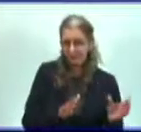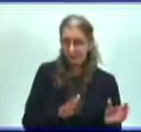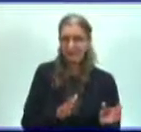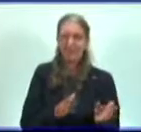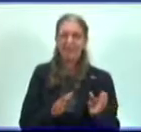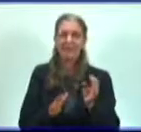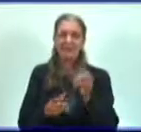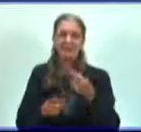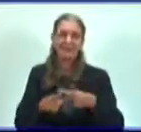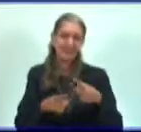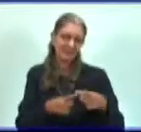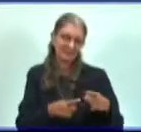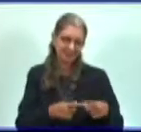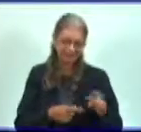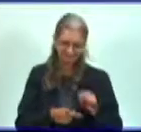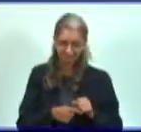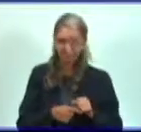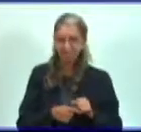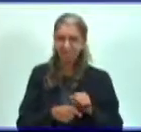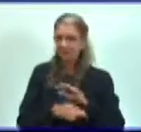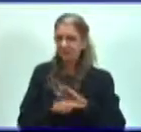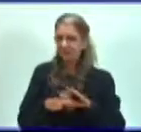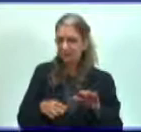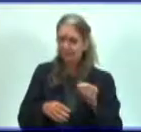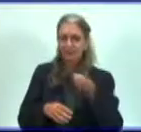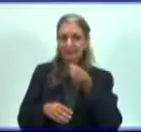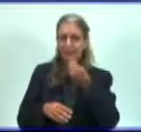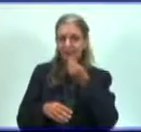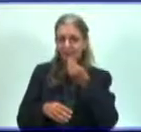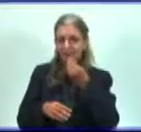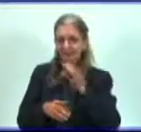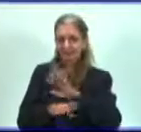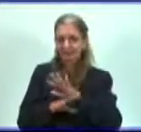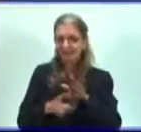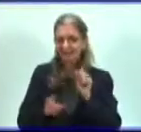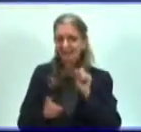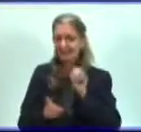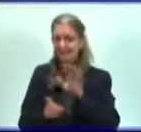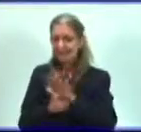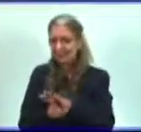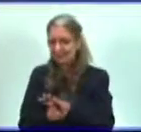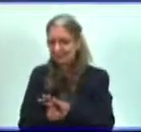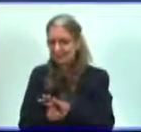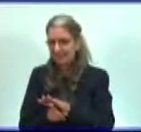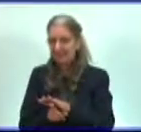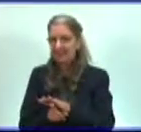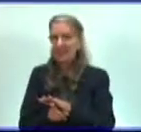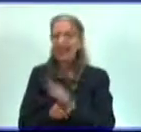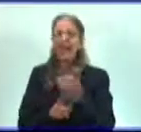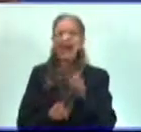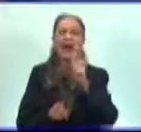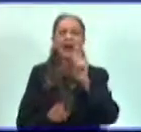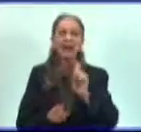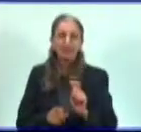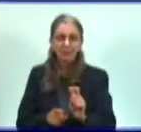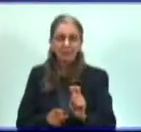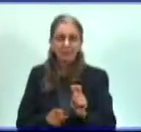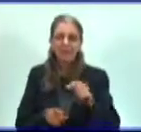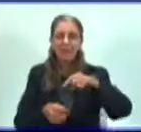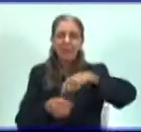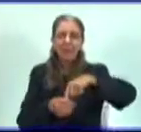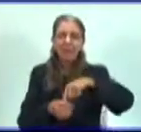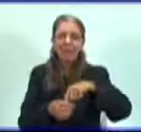organización de la materia que tuviste la posibilidad de iniciar con el nivel atómico, el nivel molecular